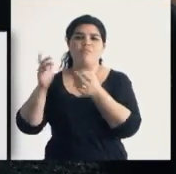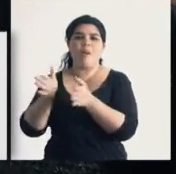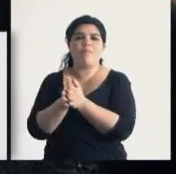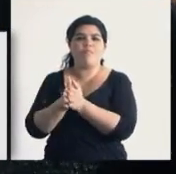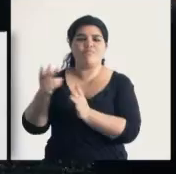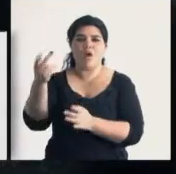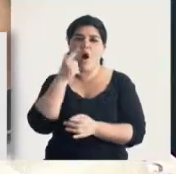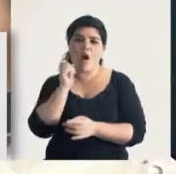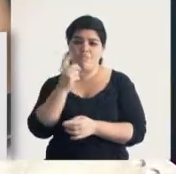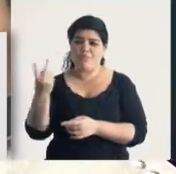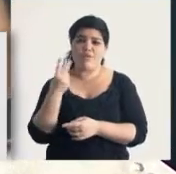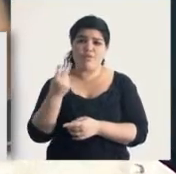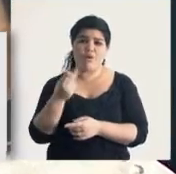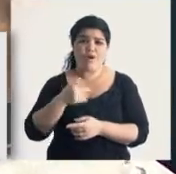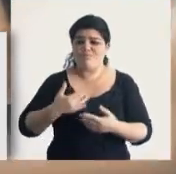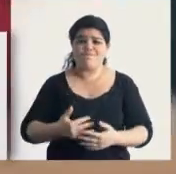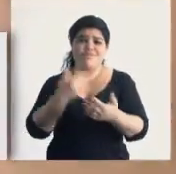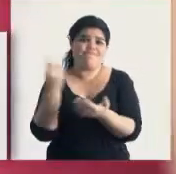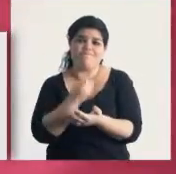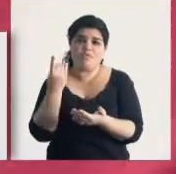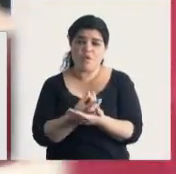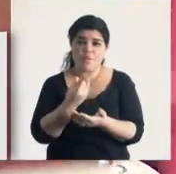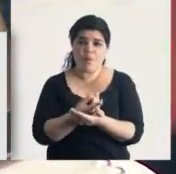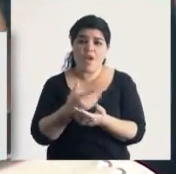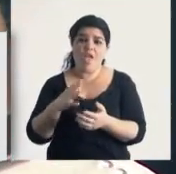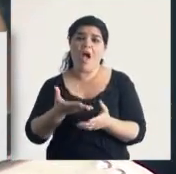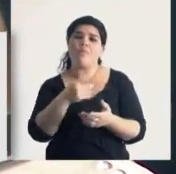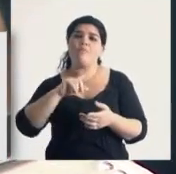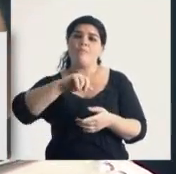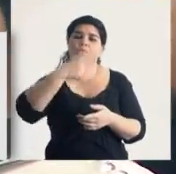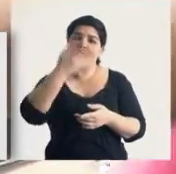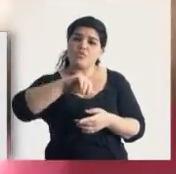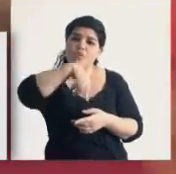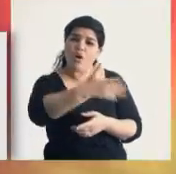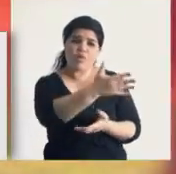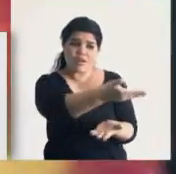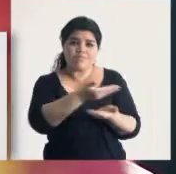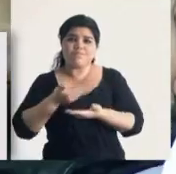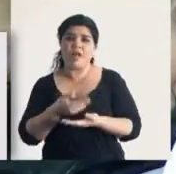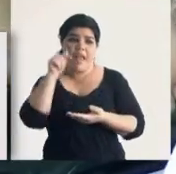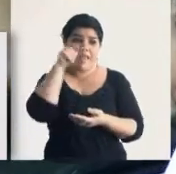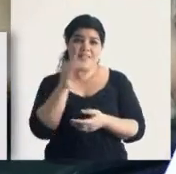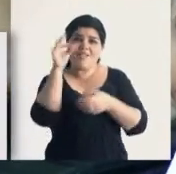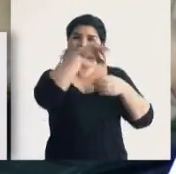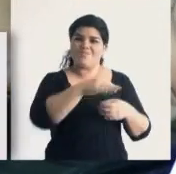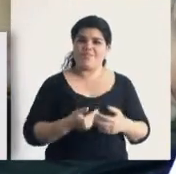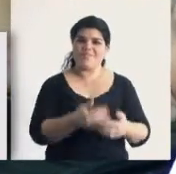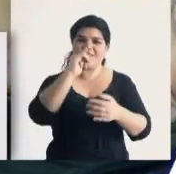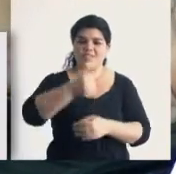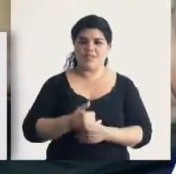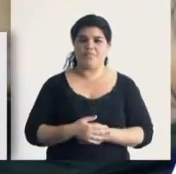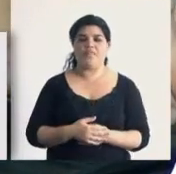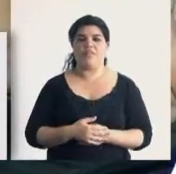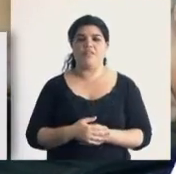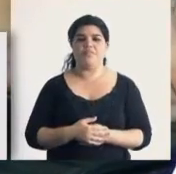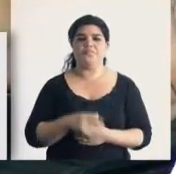pareja de dos hombres, que al no poder tener capacidad para gestar recurre a una tercera persona para que geste. A